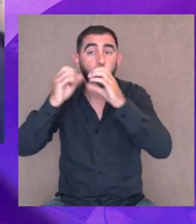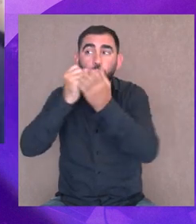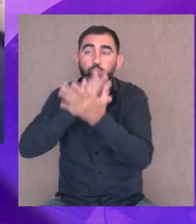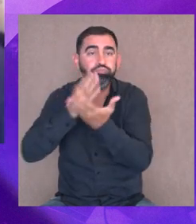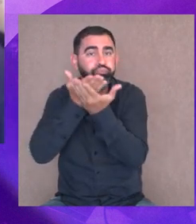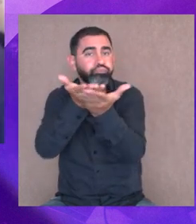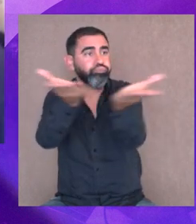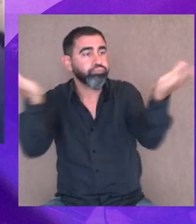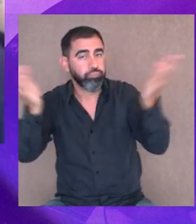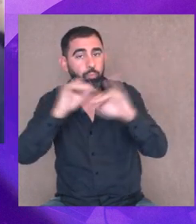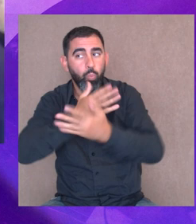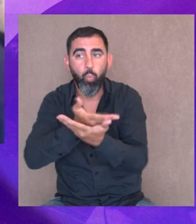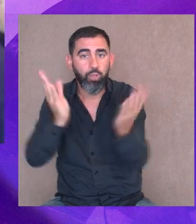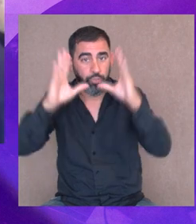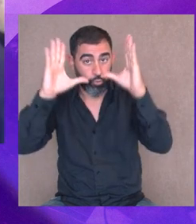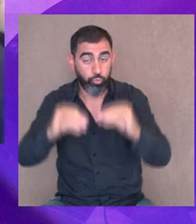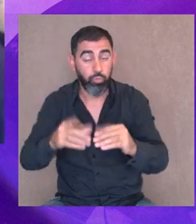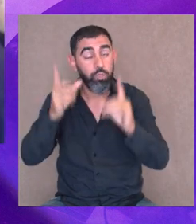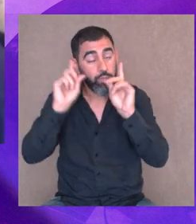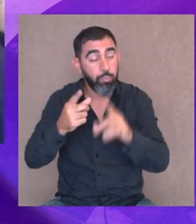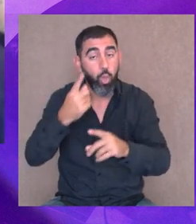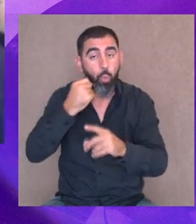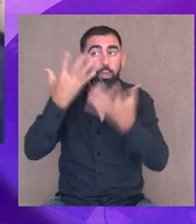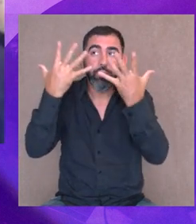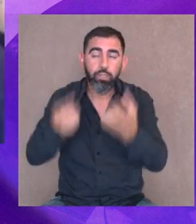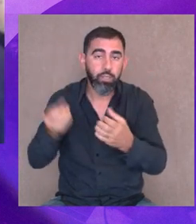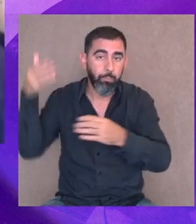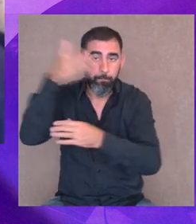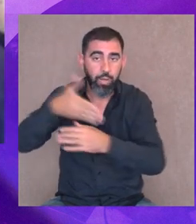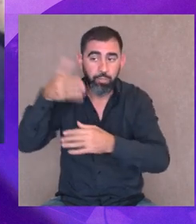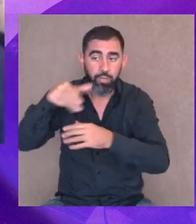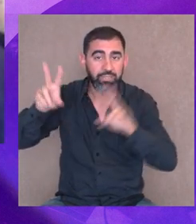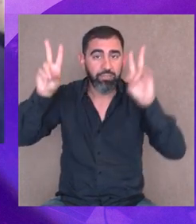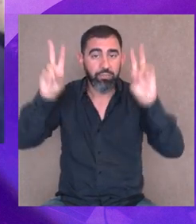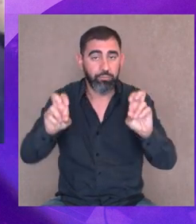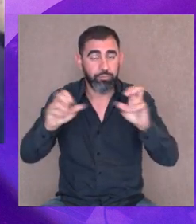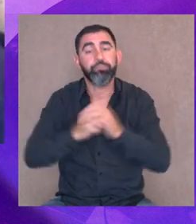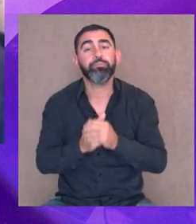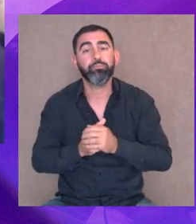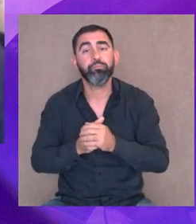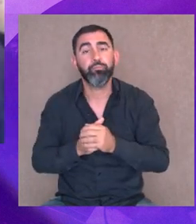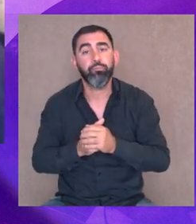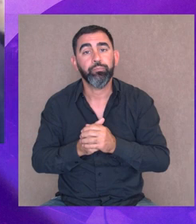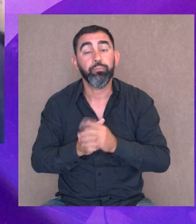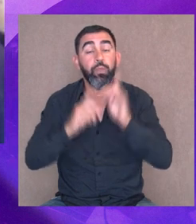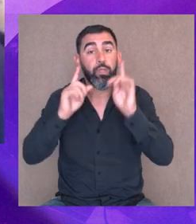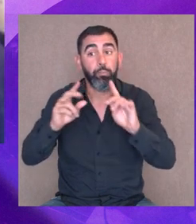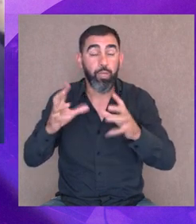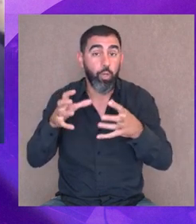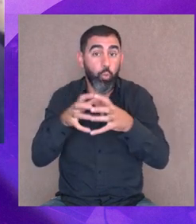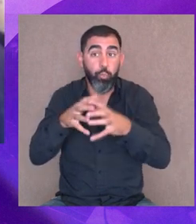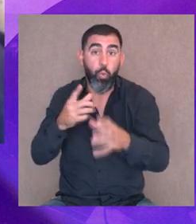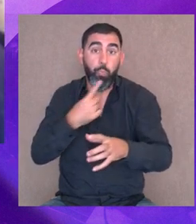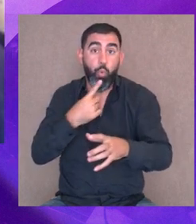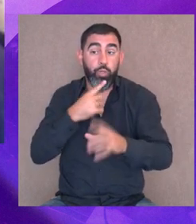que muchos más hombres están dispuestos a involucrarse en este tema, incluso en la clase